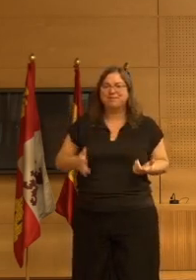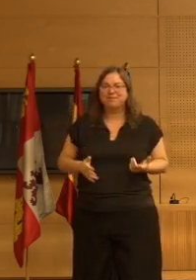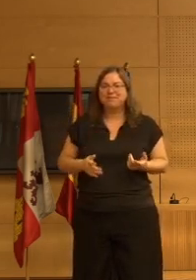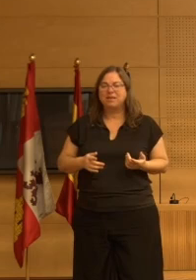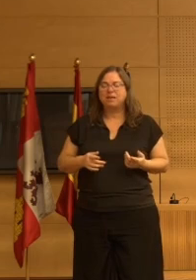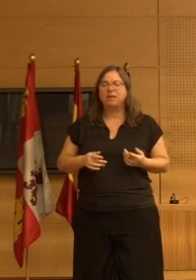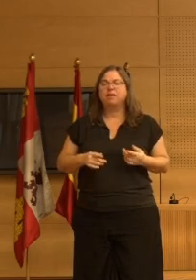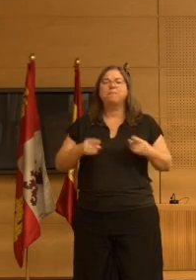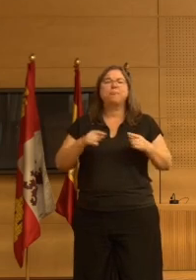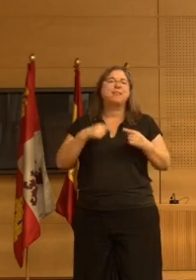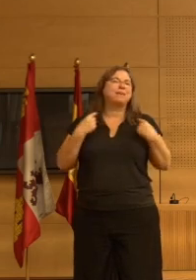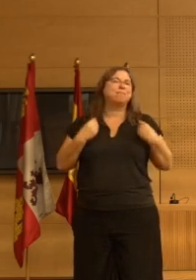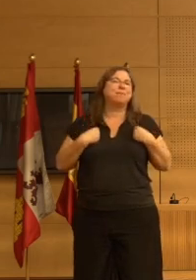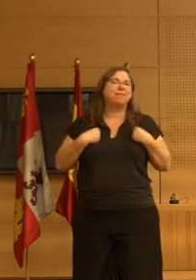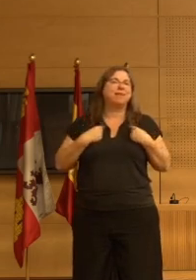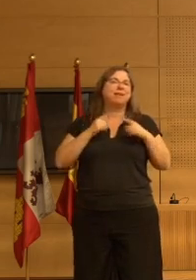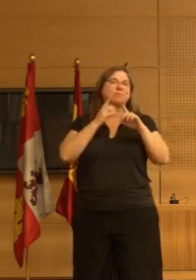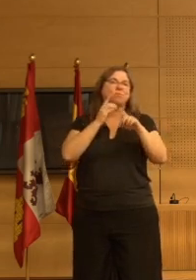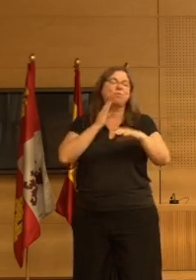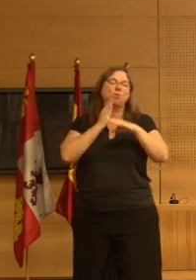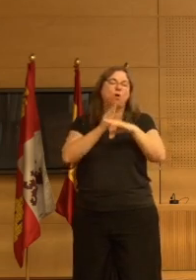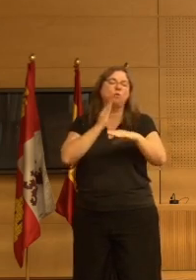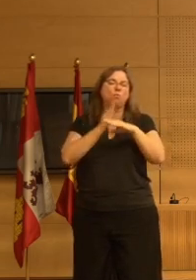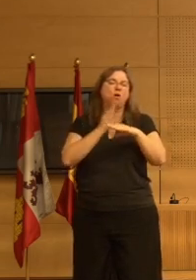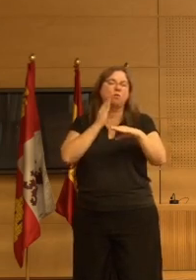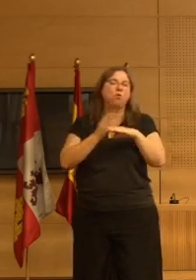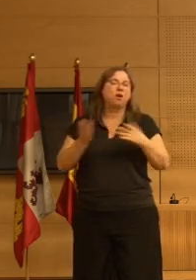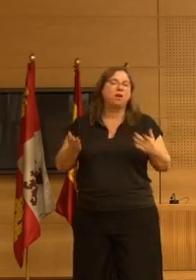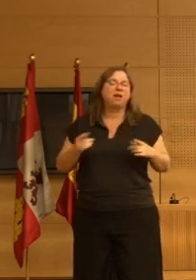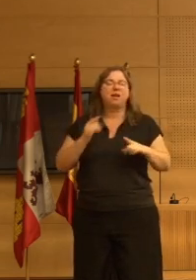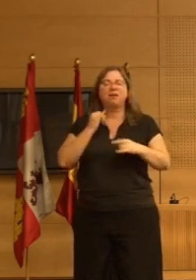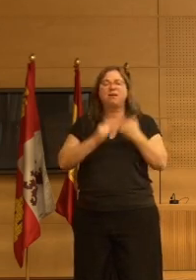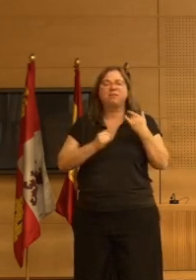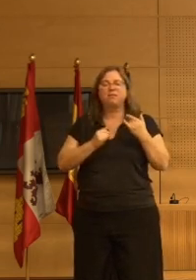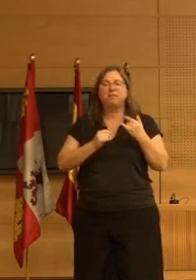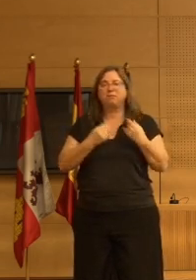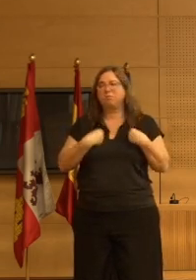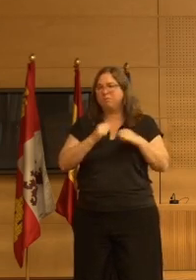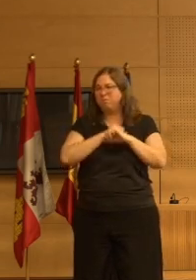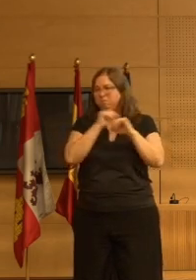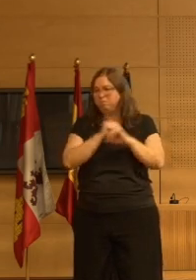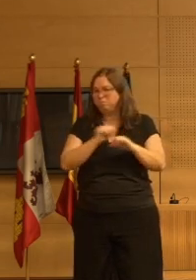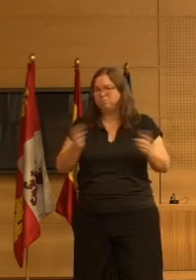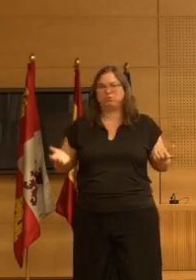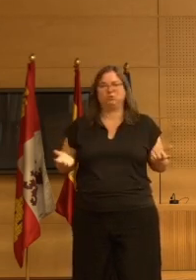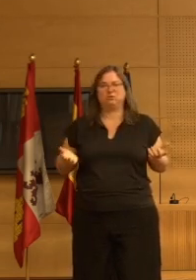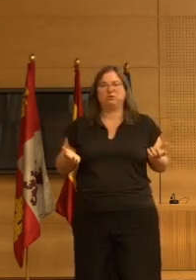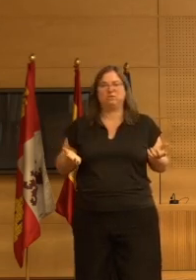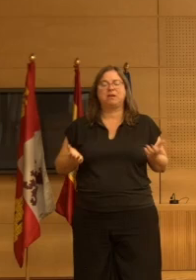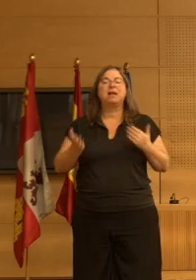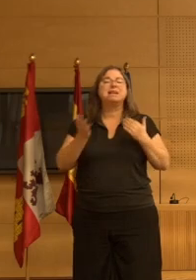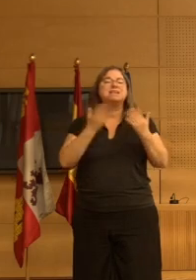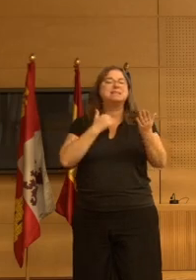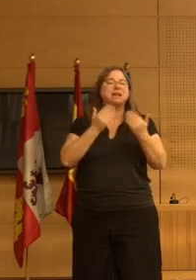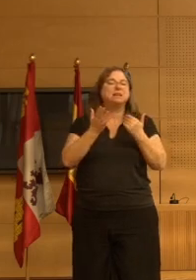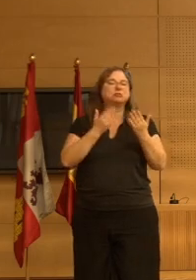rutinas vitales que te hacen la vida imposible trato